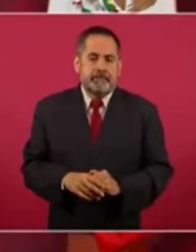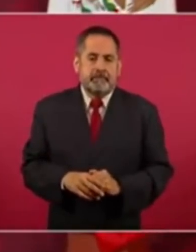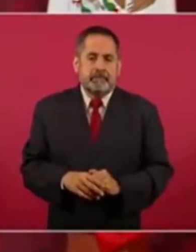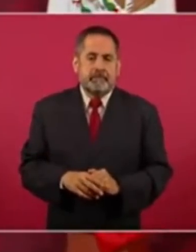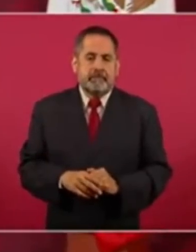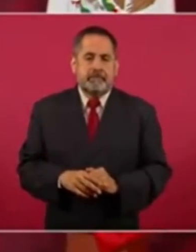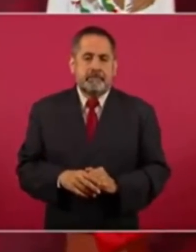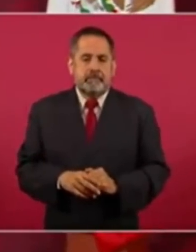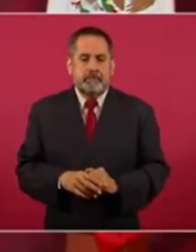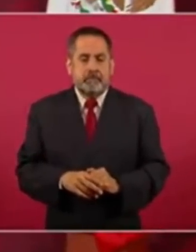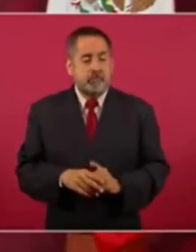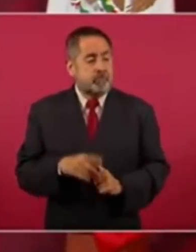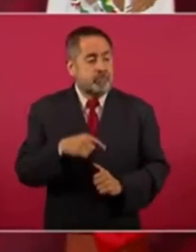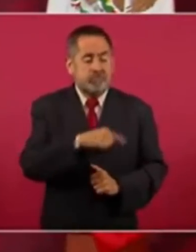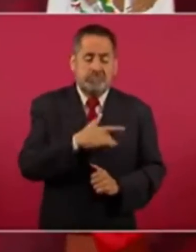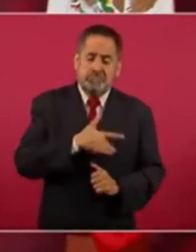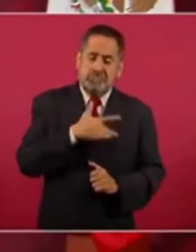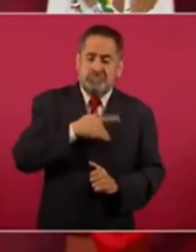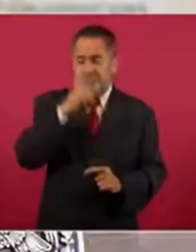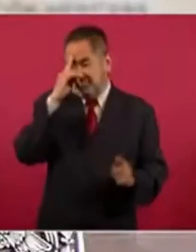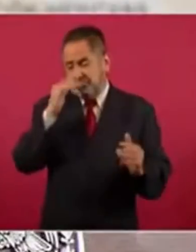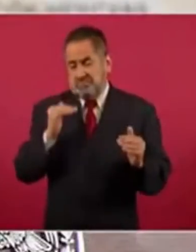se sienten superiores.